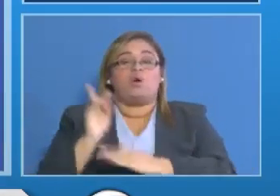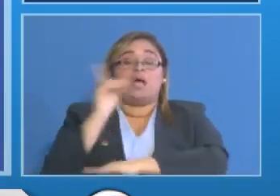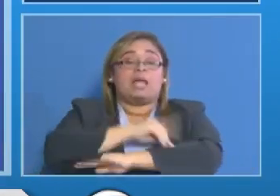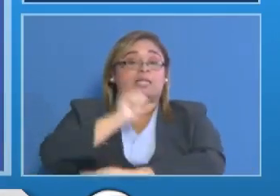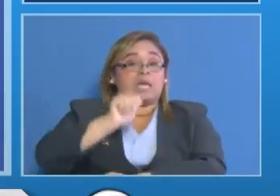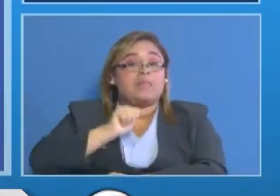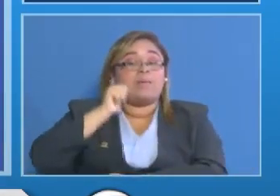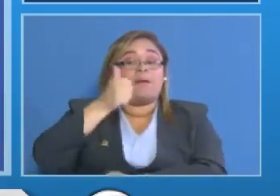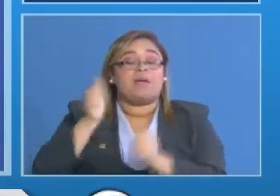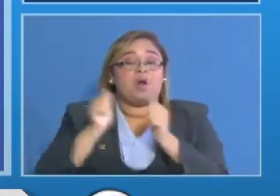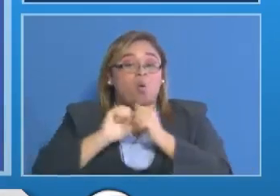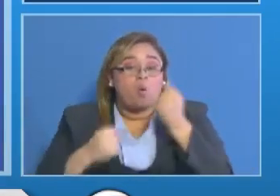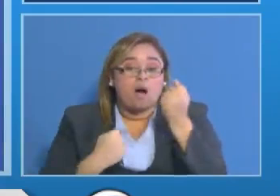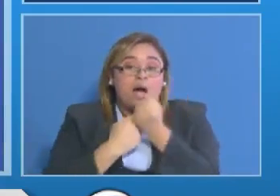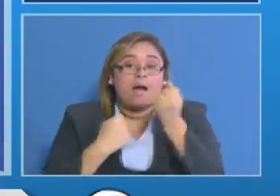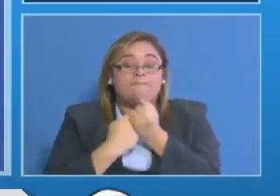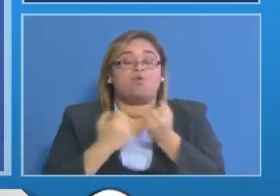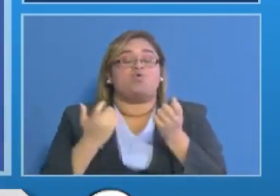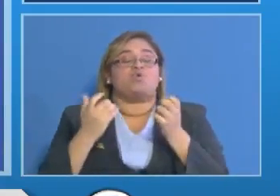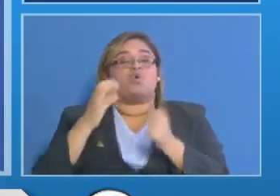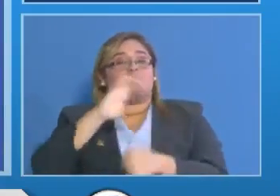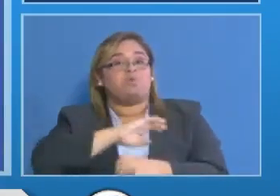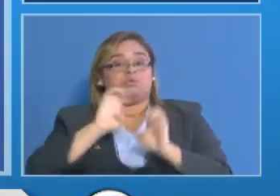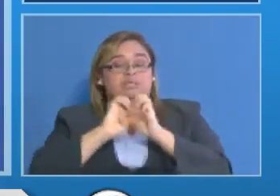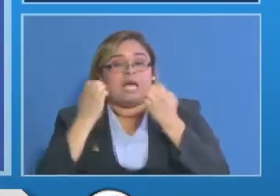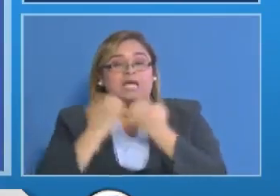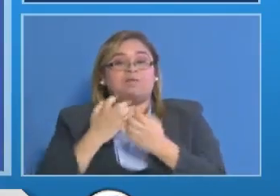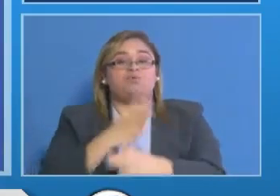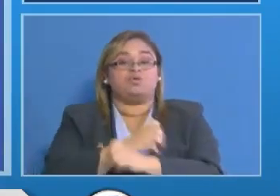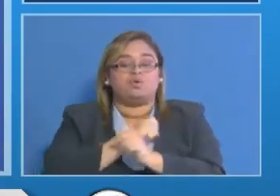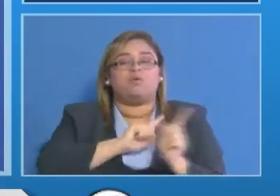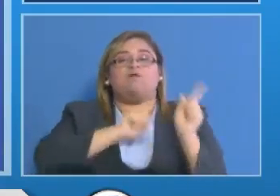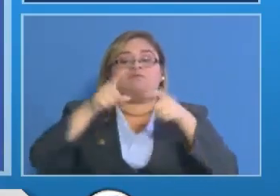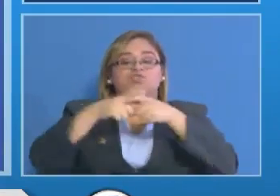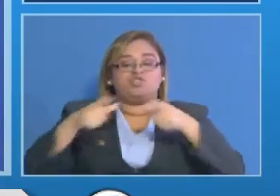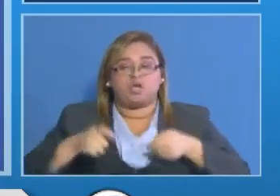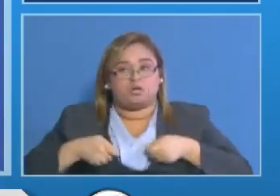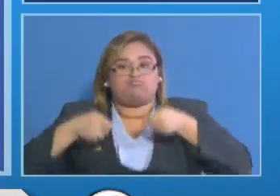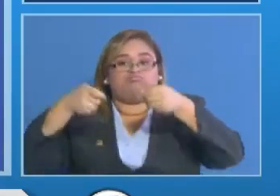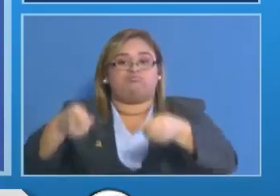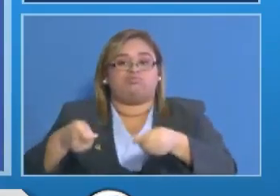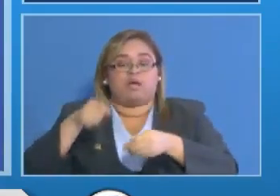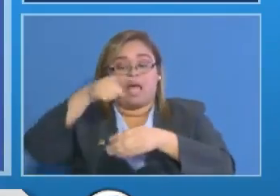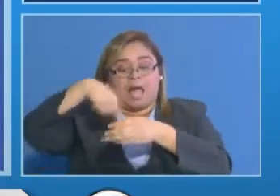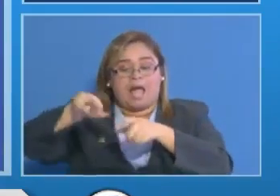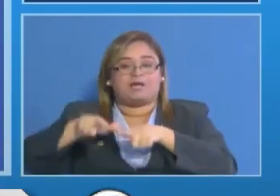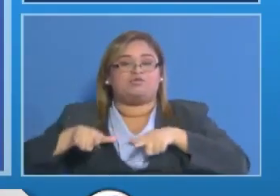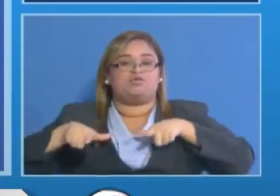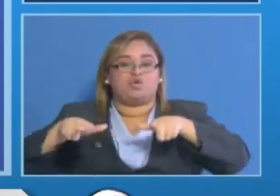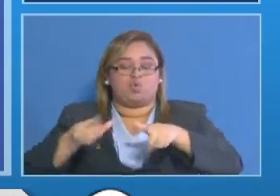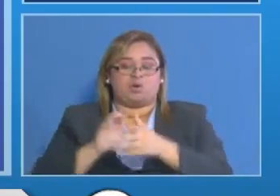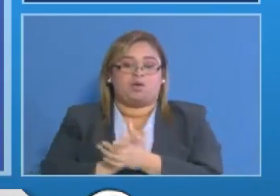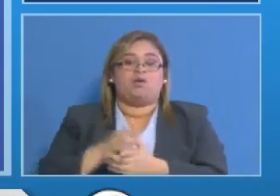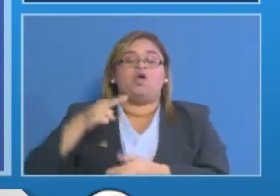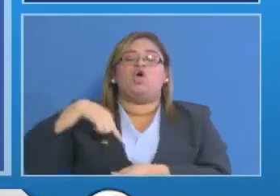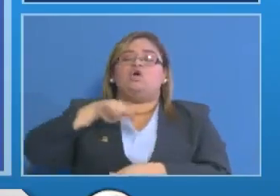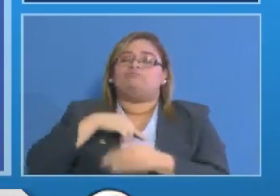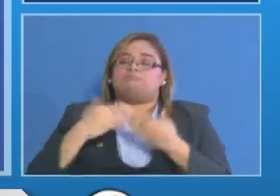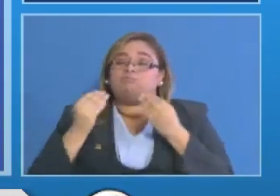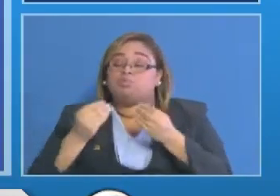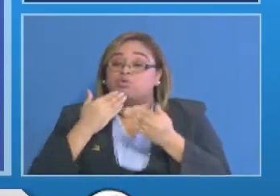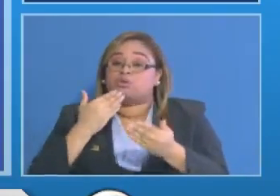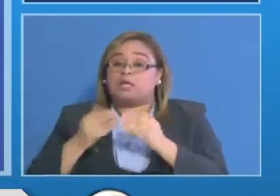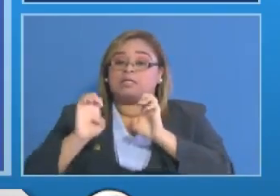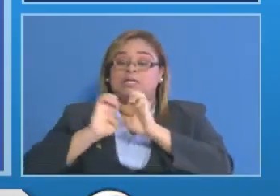el apoyo de la fuerza de aeronaval estábamos llevando los cheques a esa población le damos nuestro agradecimiento y colaboración